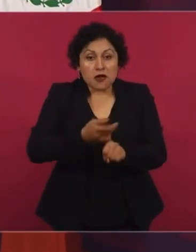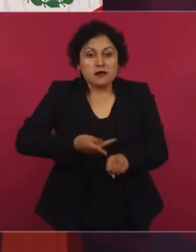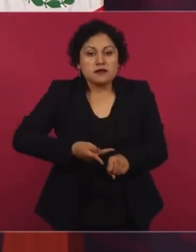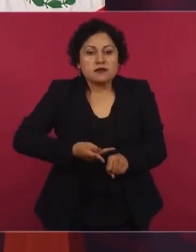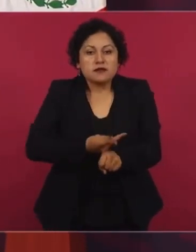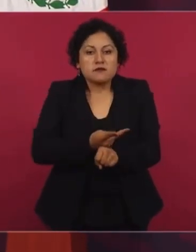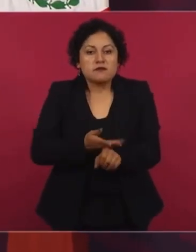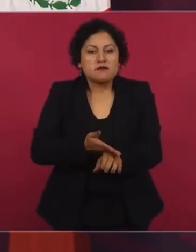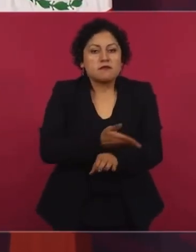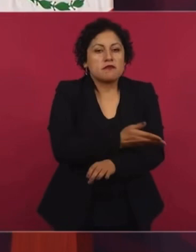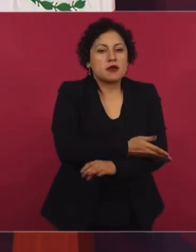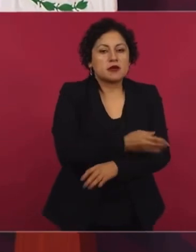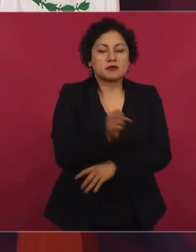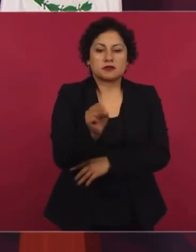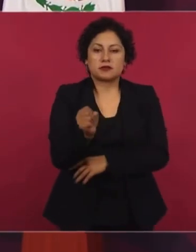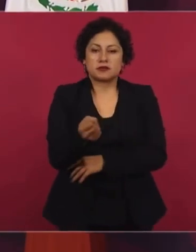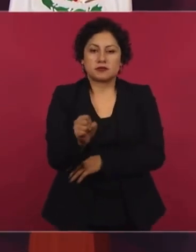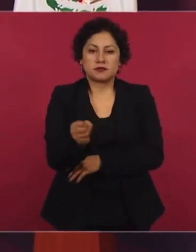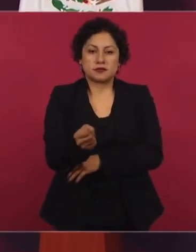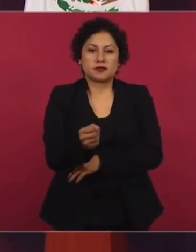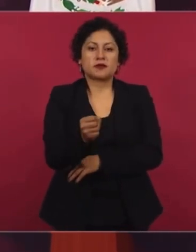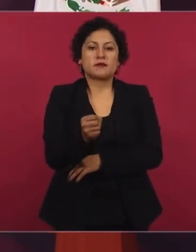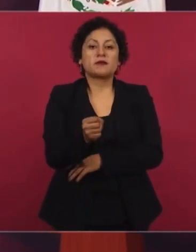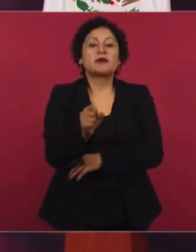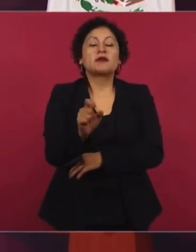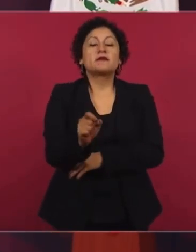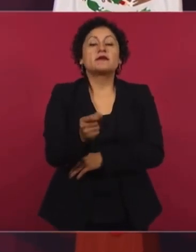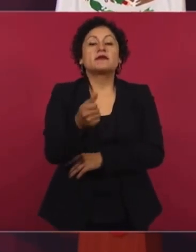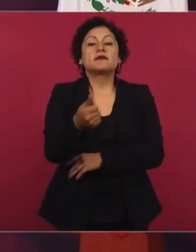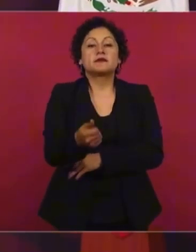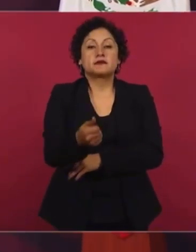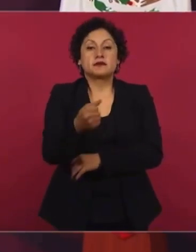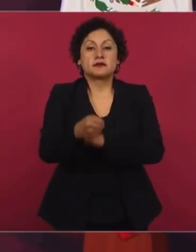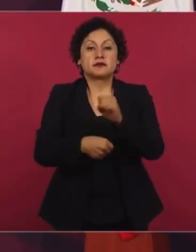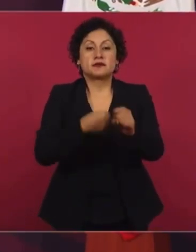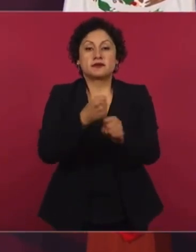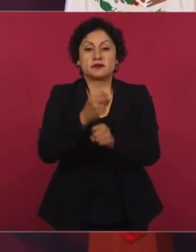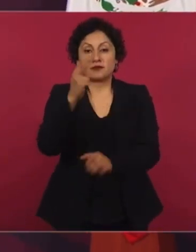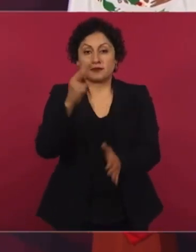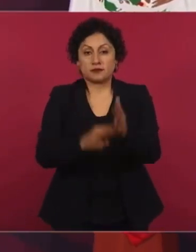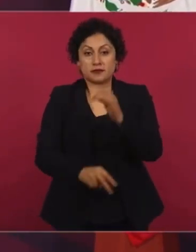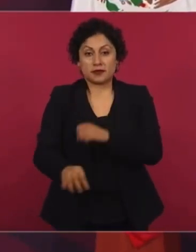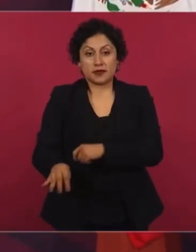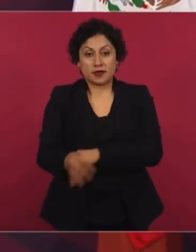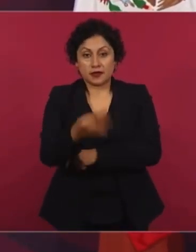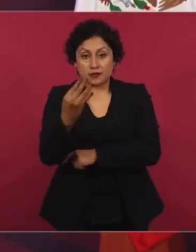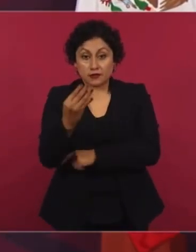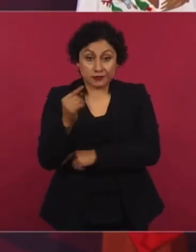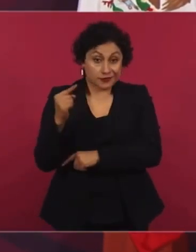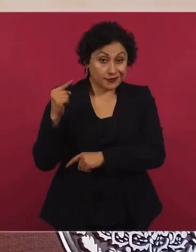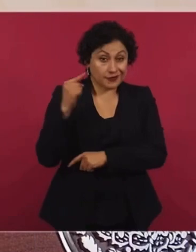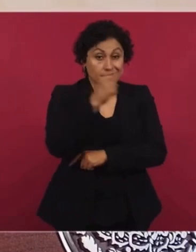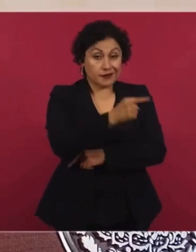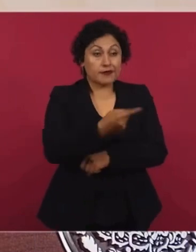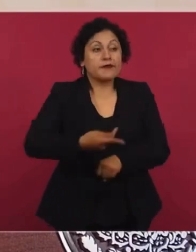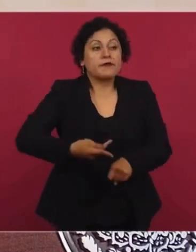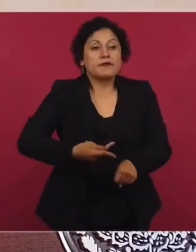26 de septiembre del 2014 en Iguala, qué pasó con los jóvenes.